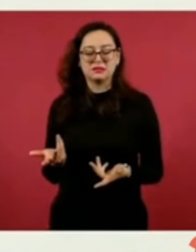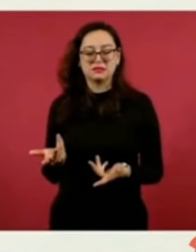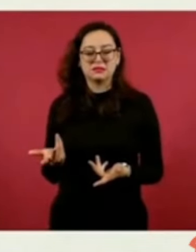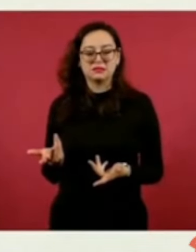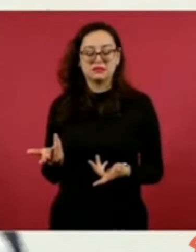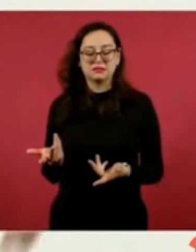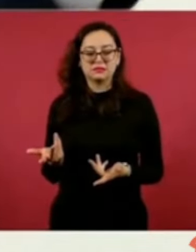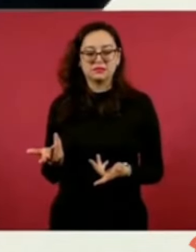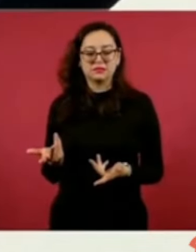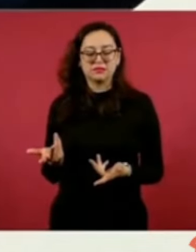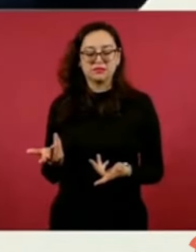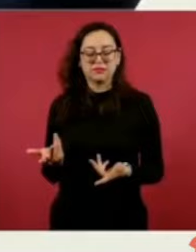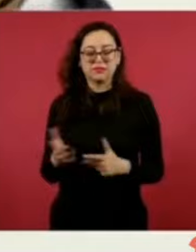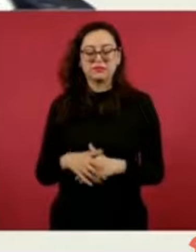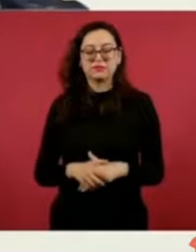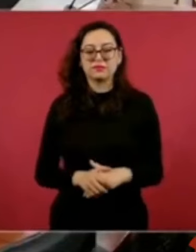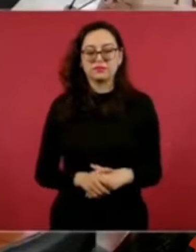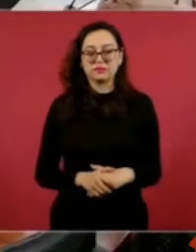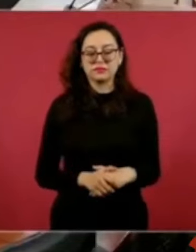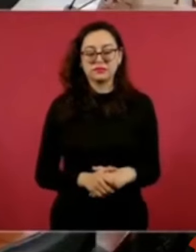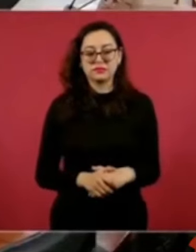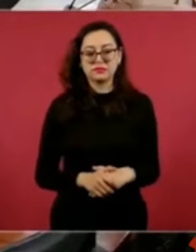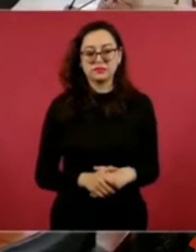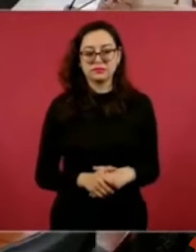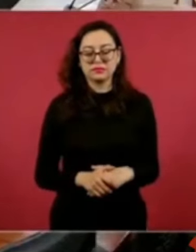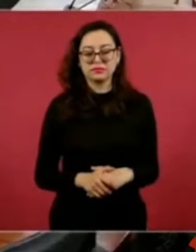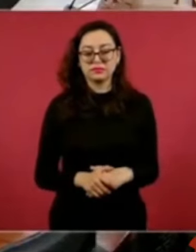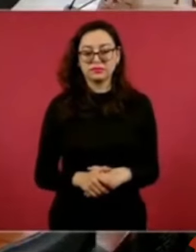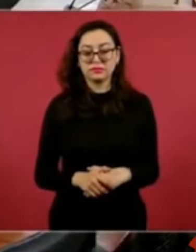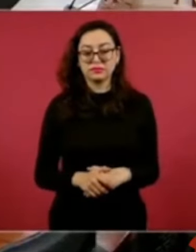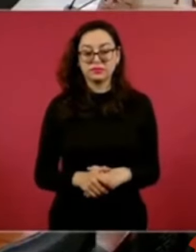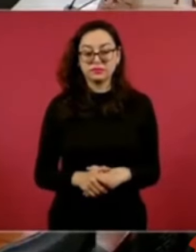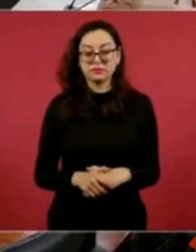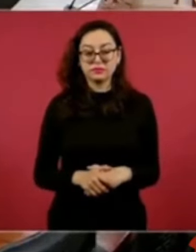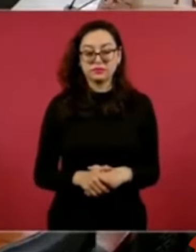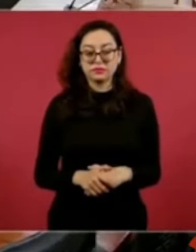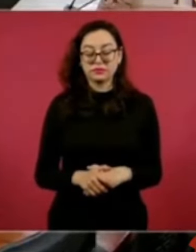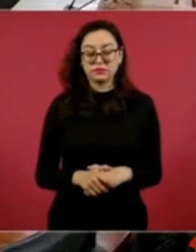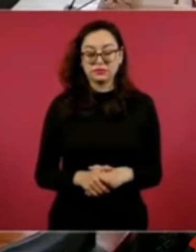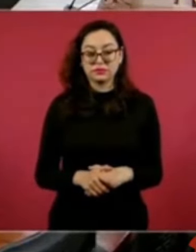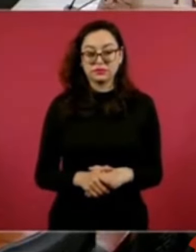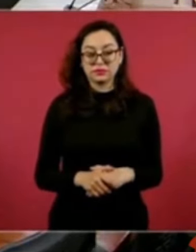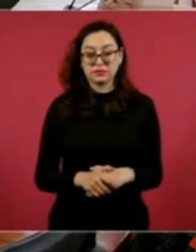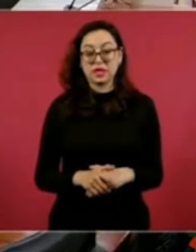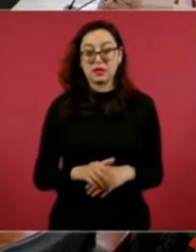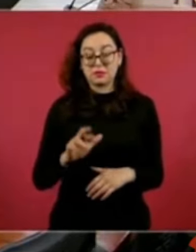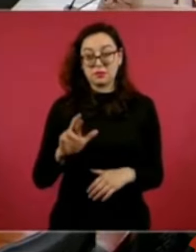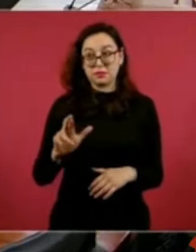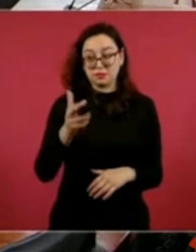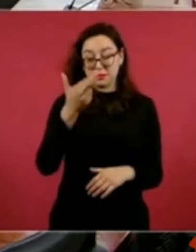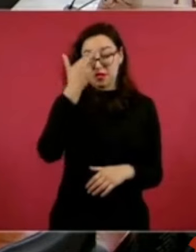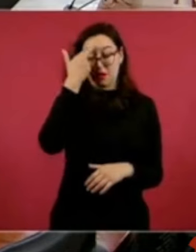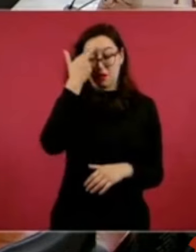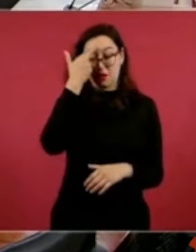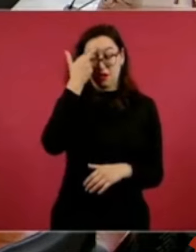Yo recuerdo que en la época de auge del neoliberalismo